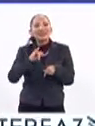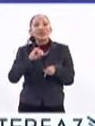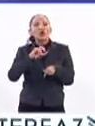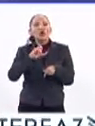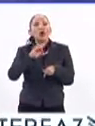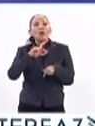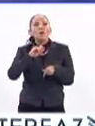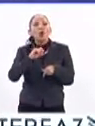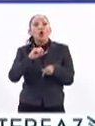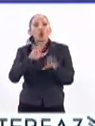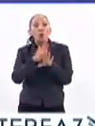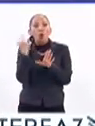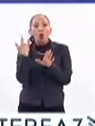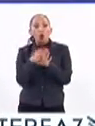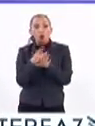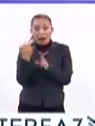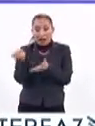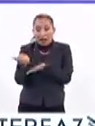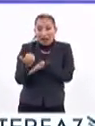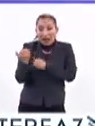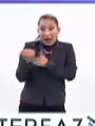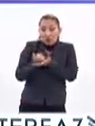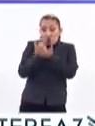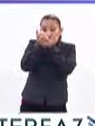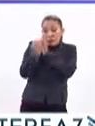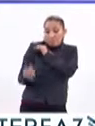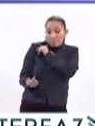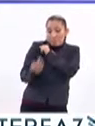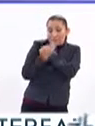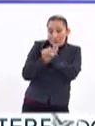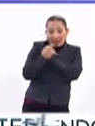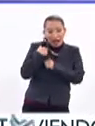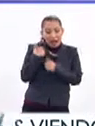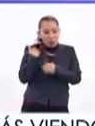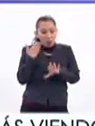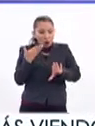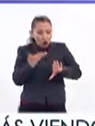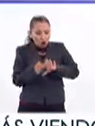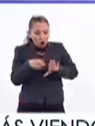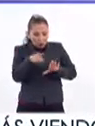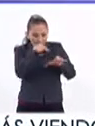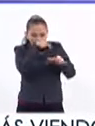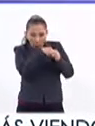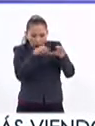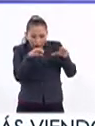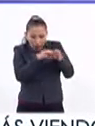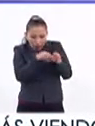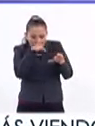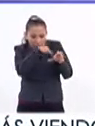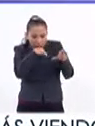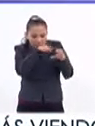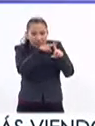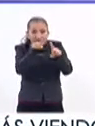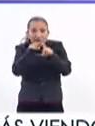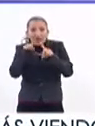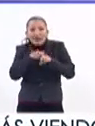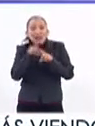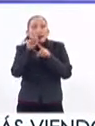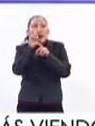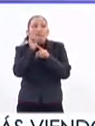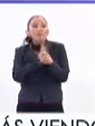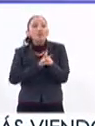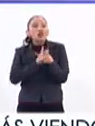específicamente, que ataca a una región específica de todos los tipos virales.